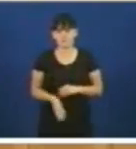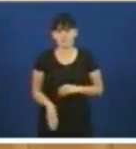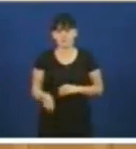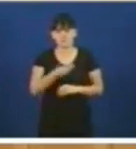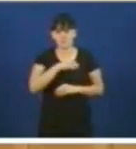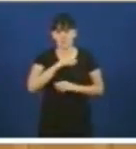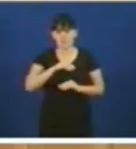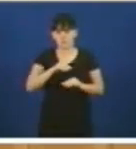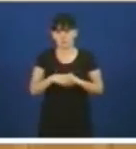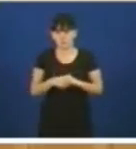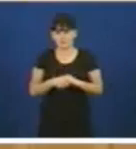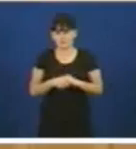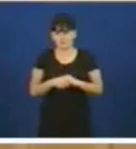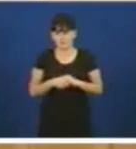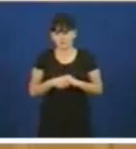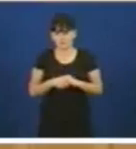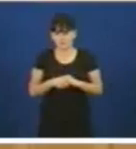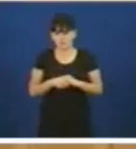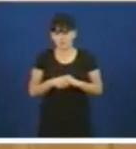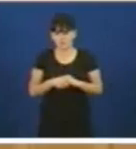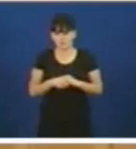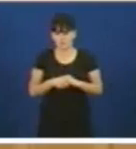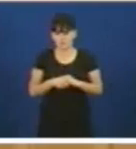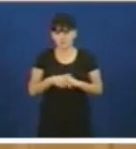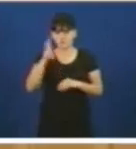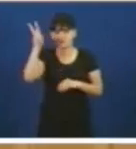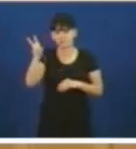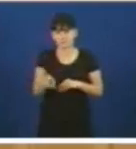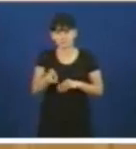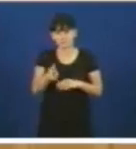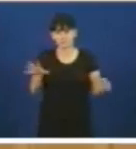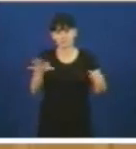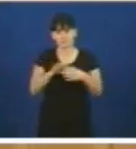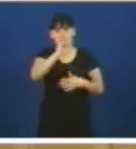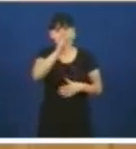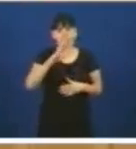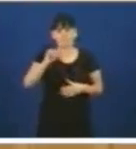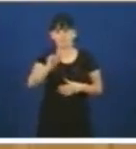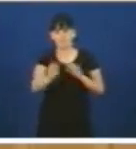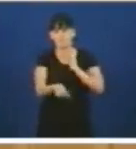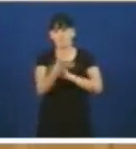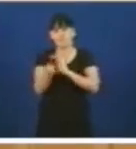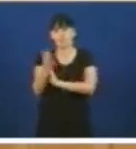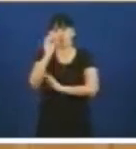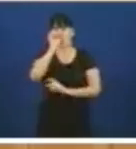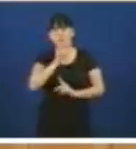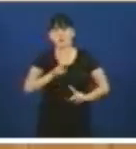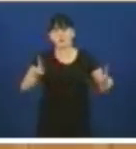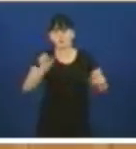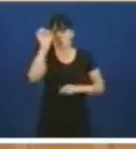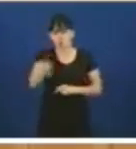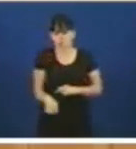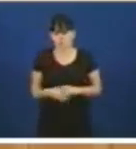e xa coinciden varios plenos cando vostedes ven aquí aparecen as referencias do IP índice de producción industrial hoxe supoño que será